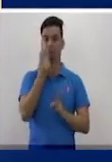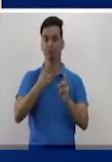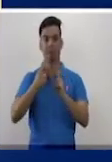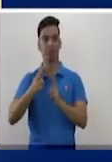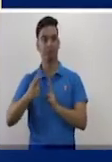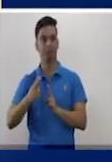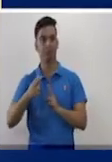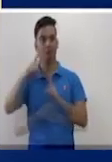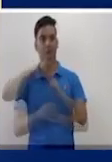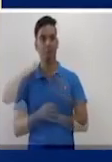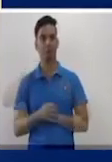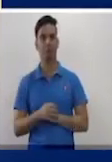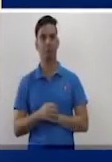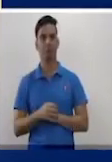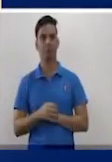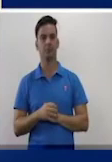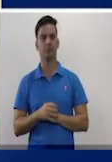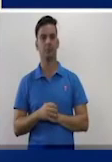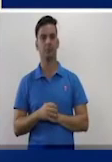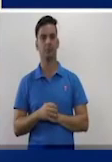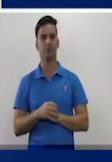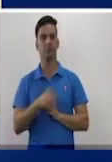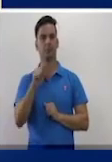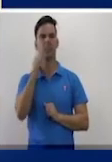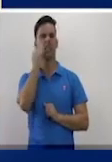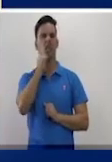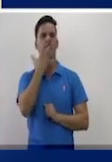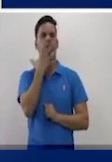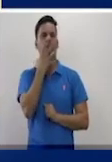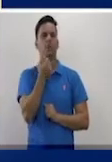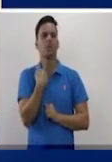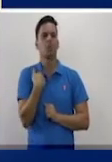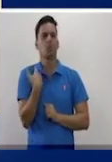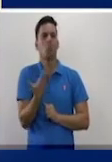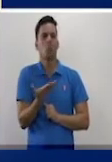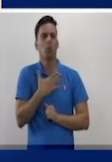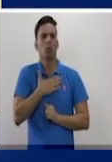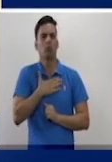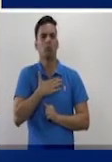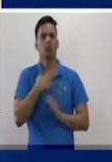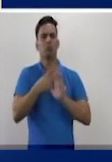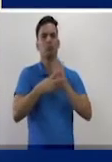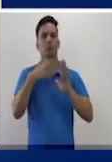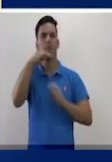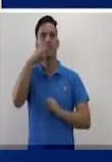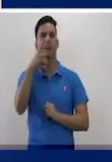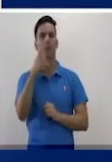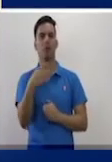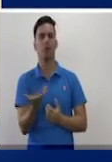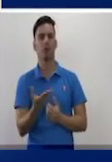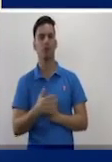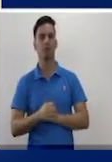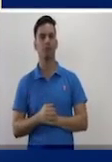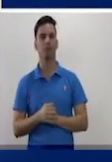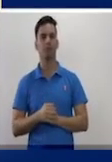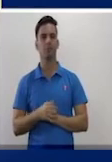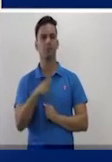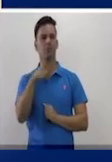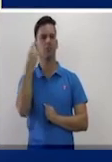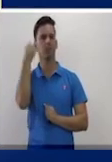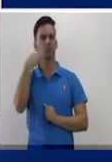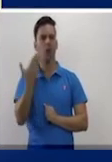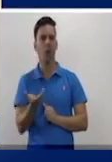en estos encuentros, ¿qué es lo que más te gusta de la matemática? ¿Seguro que no sabes?